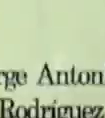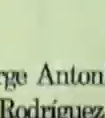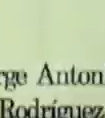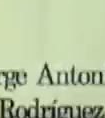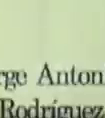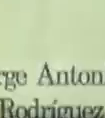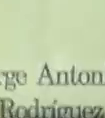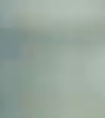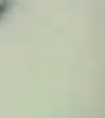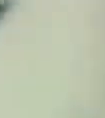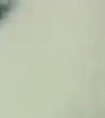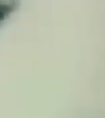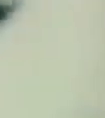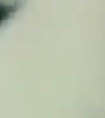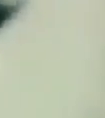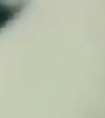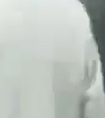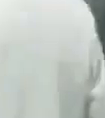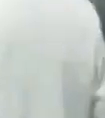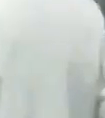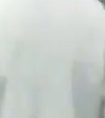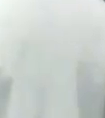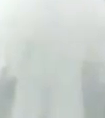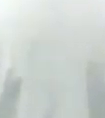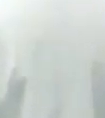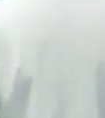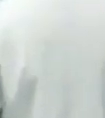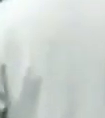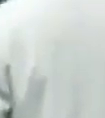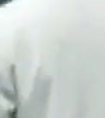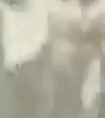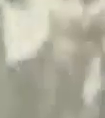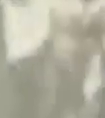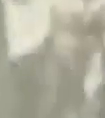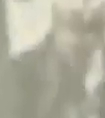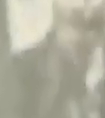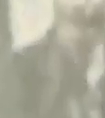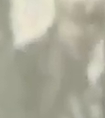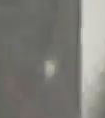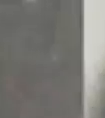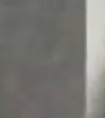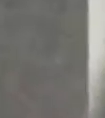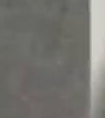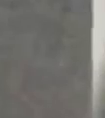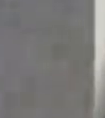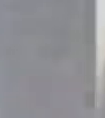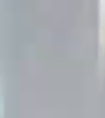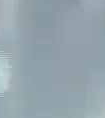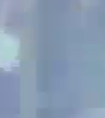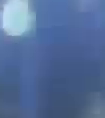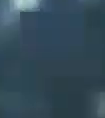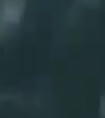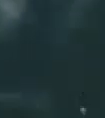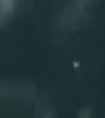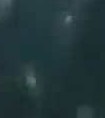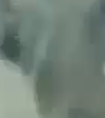se fue de aquí de Carora a la Universidad Central, se fue a estudiar y luego se hizo líder universitario